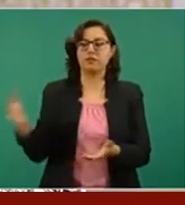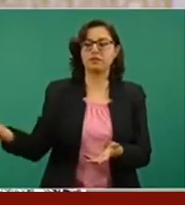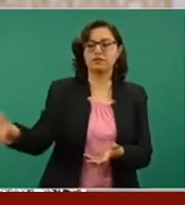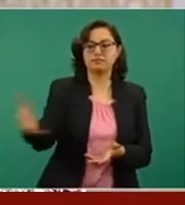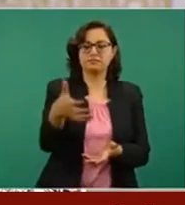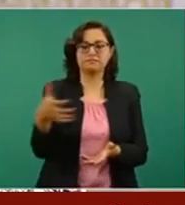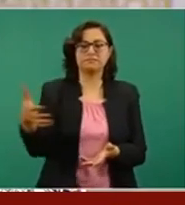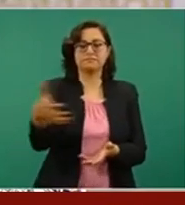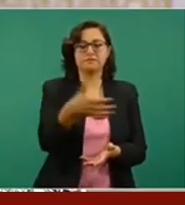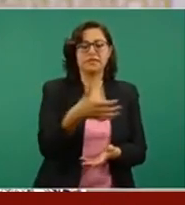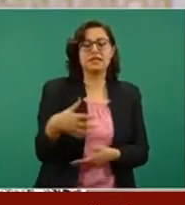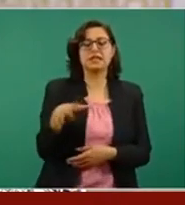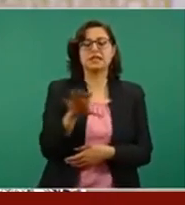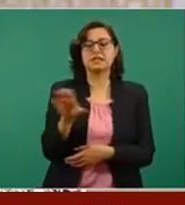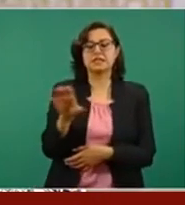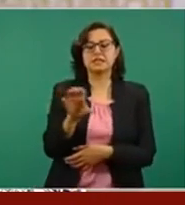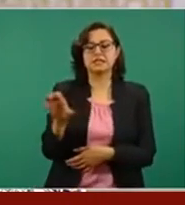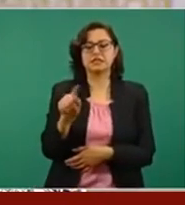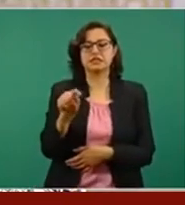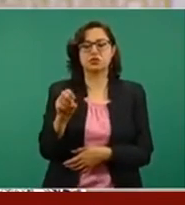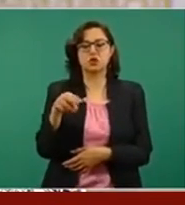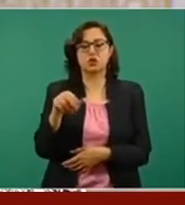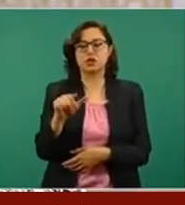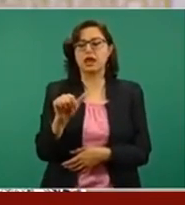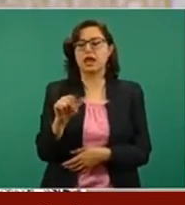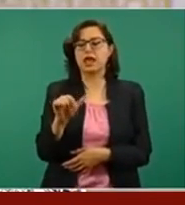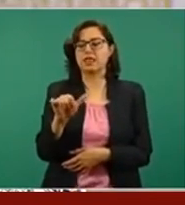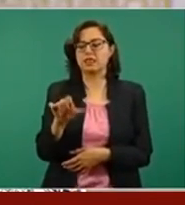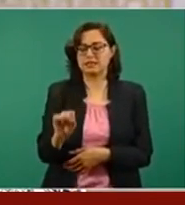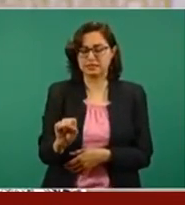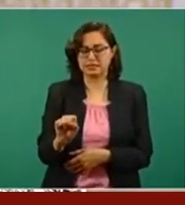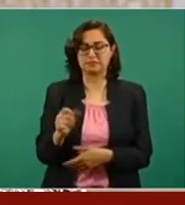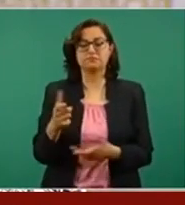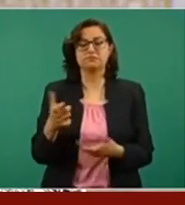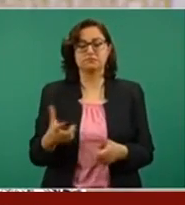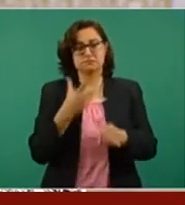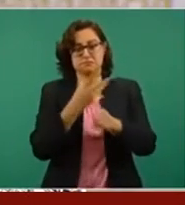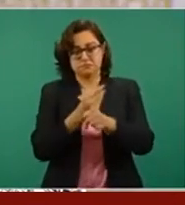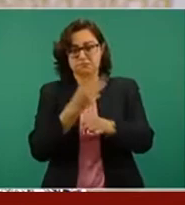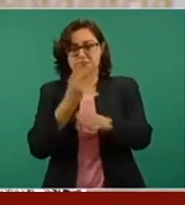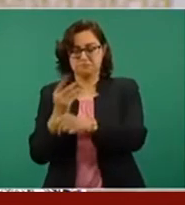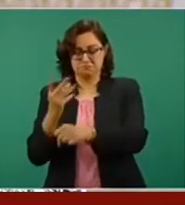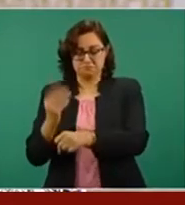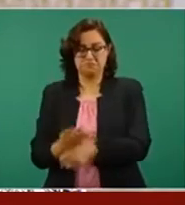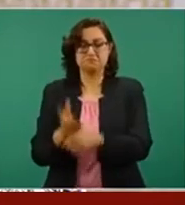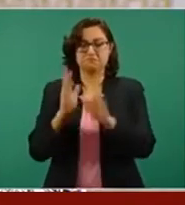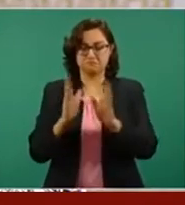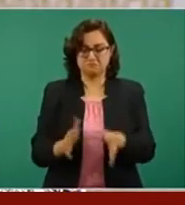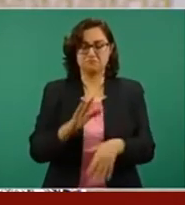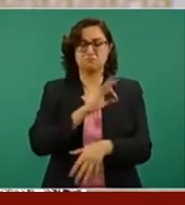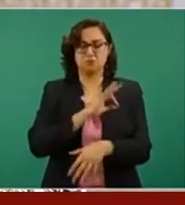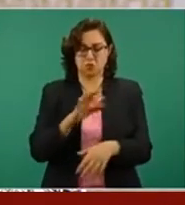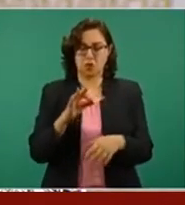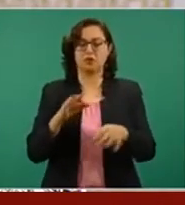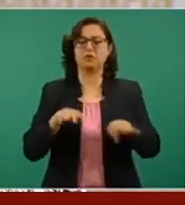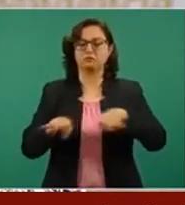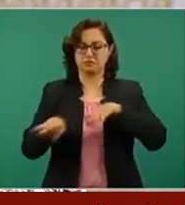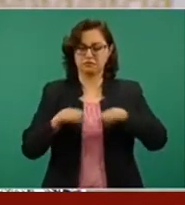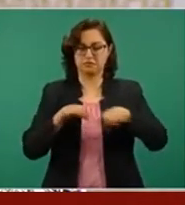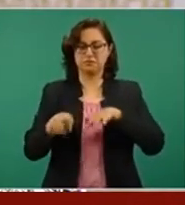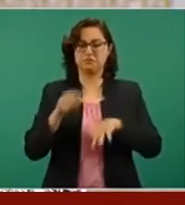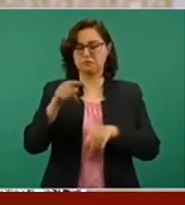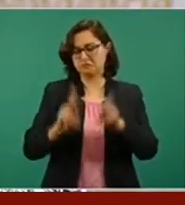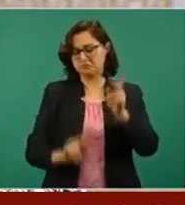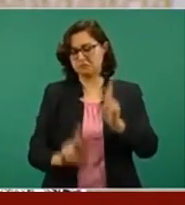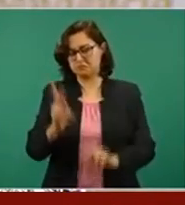es readaptado, reacondicionado para trabajar en la recolección de sargazo